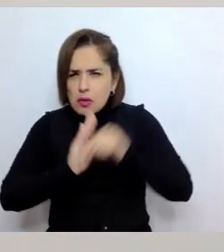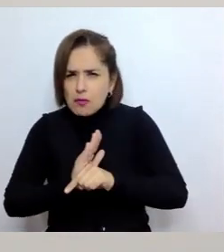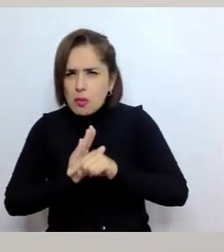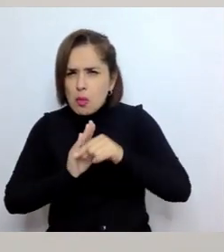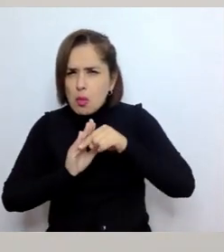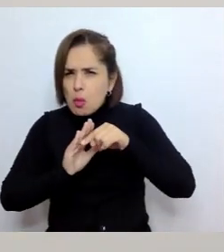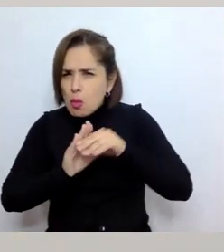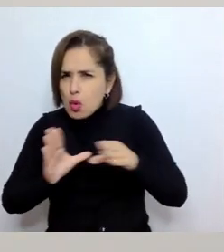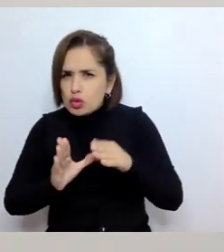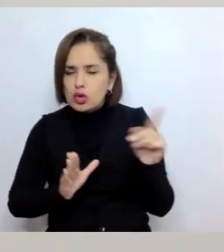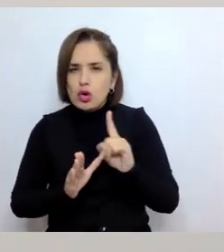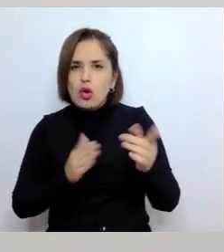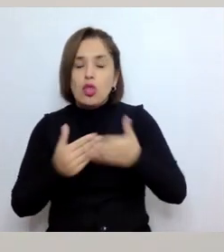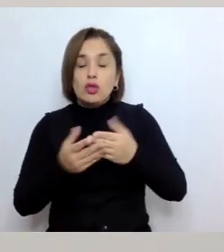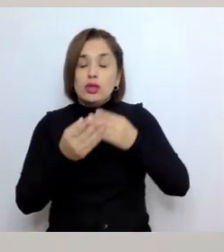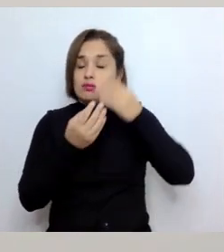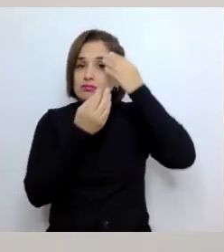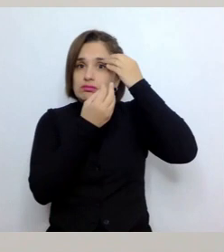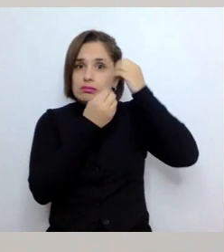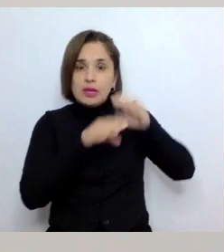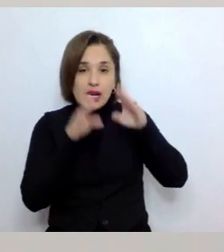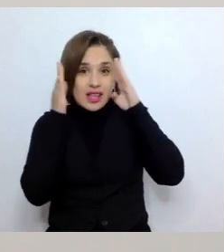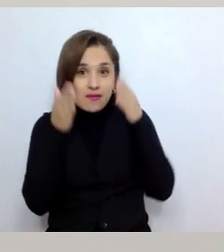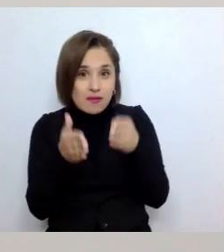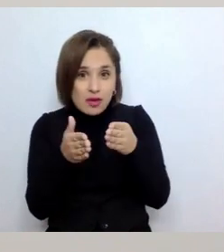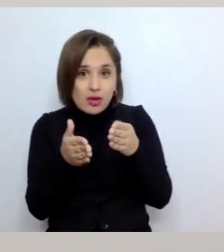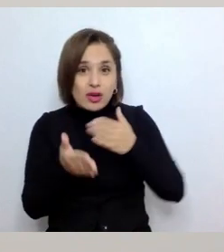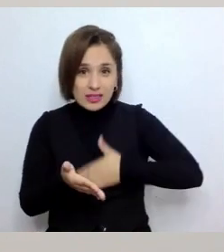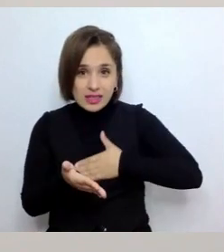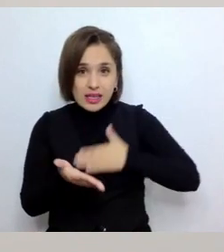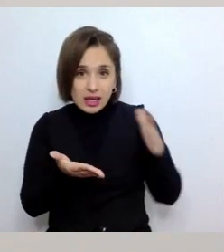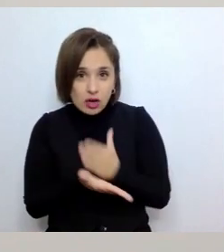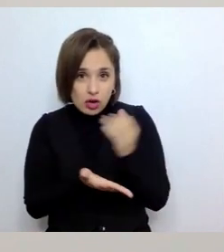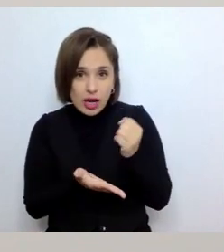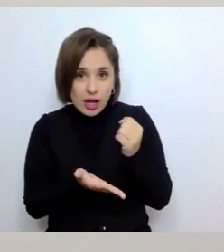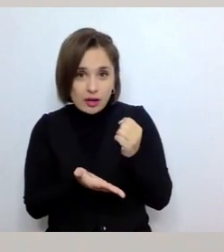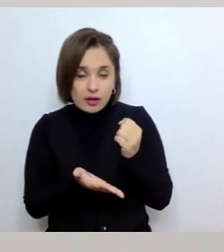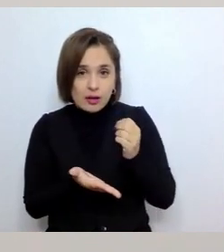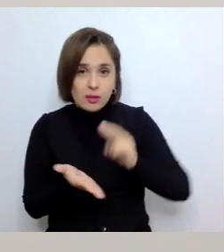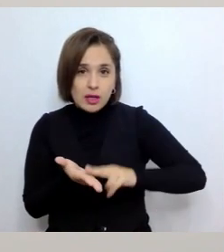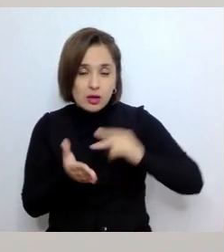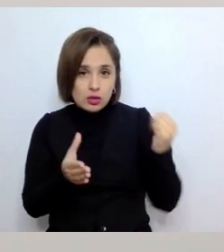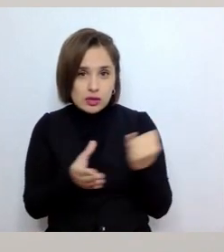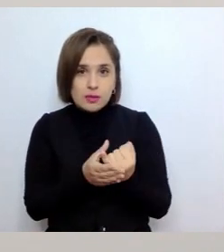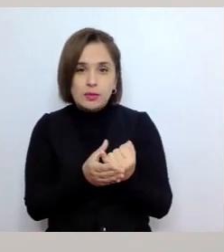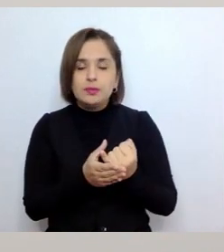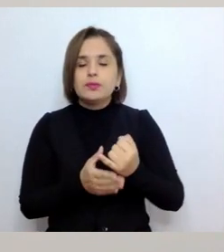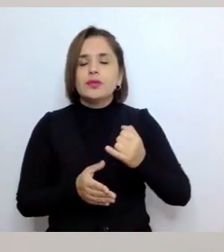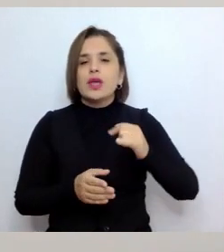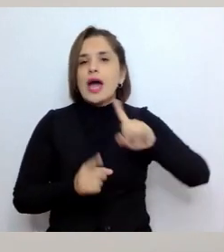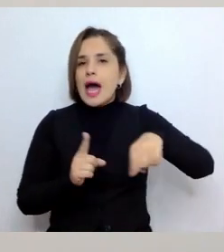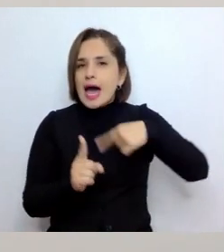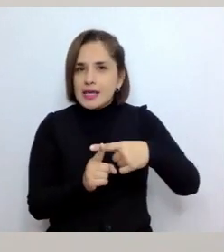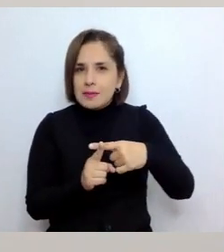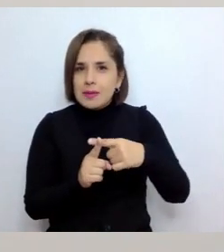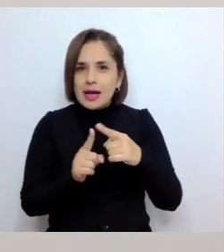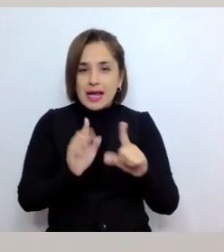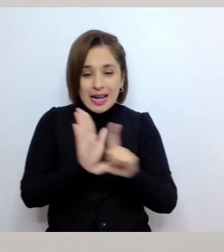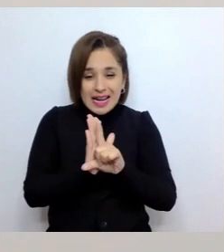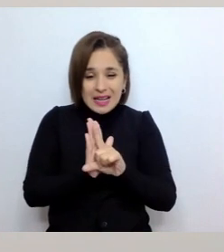no ahondan mucho, cierto, que se pierda un poco el foco de lo que se quiere lograr en tratamiento inclusivo. Y además que